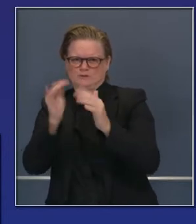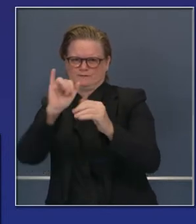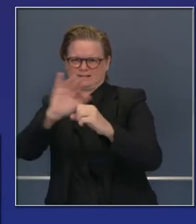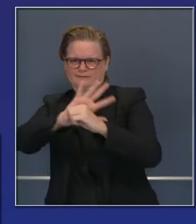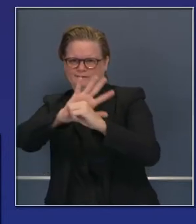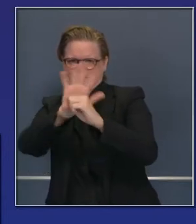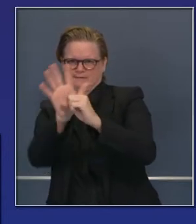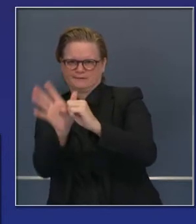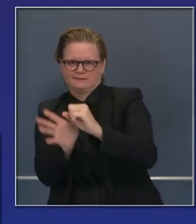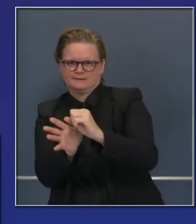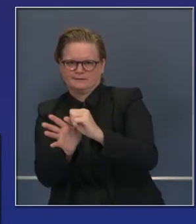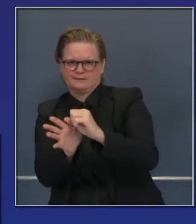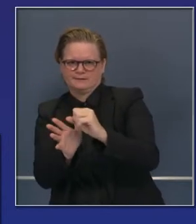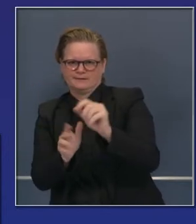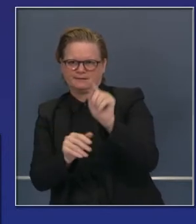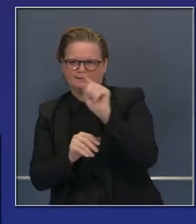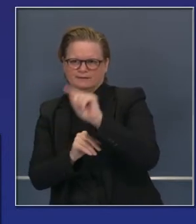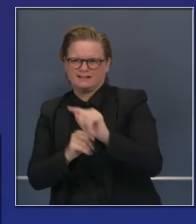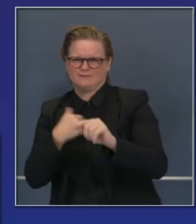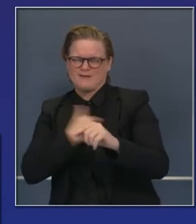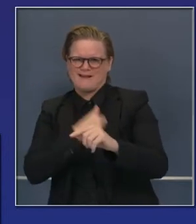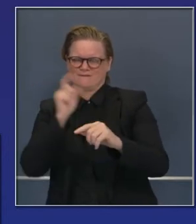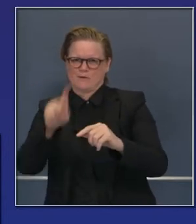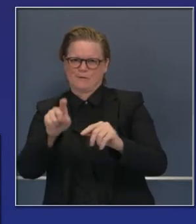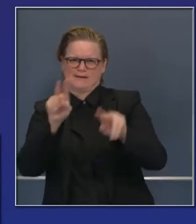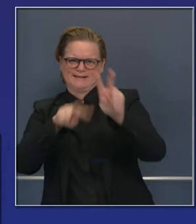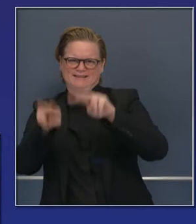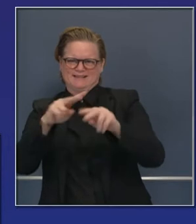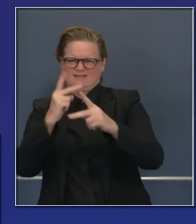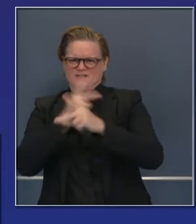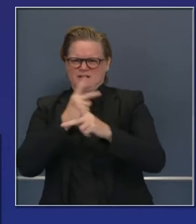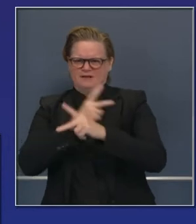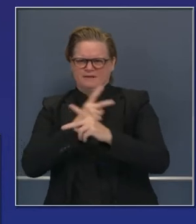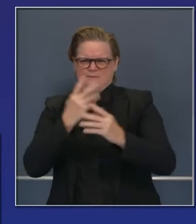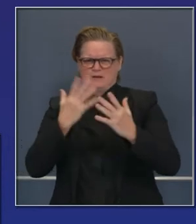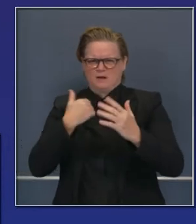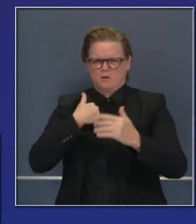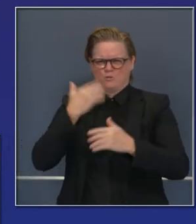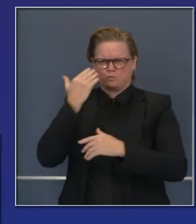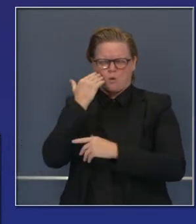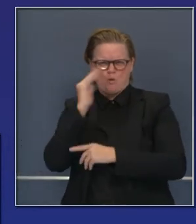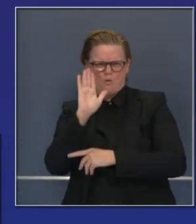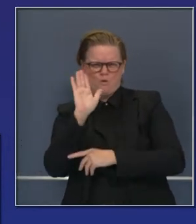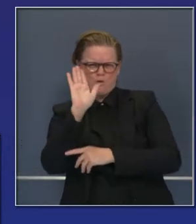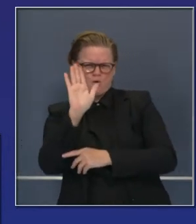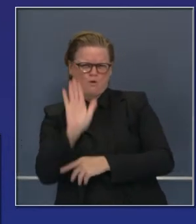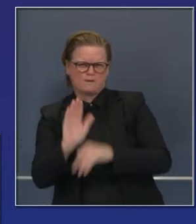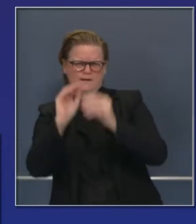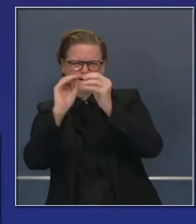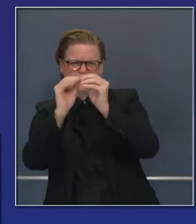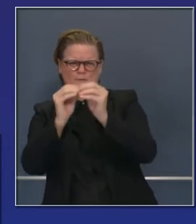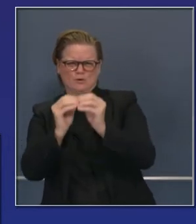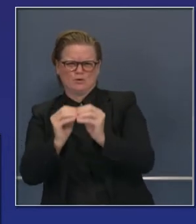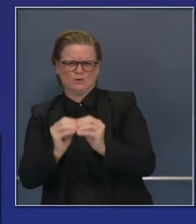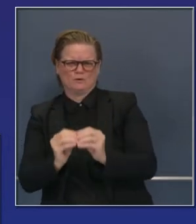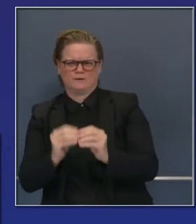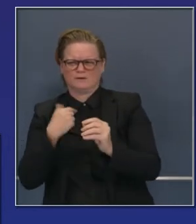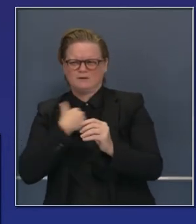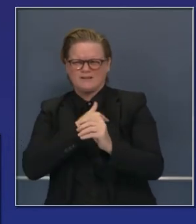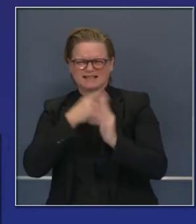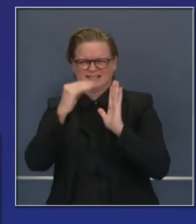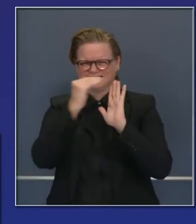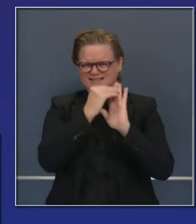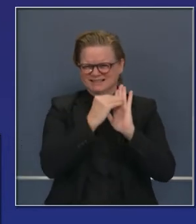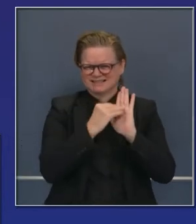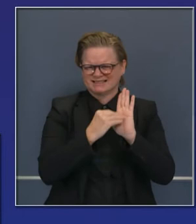hospital se llenarían. Hacia finales de diciembre podría haber espacio en los hospitales y gran parte de la capacidad puede